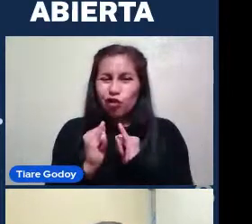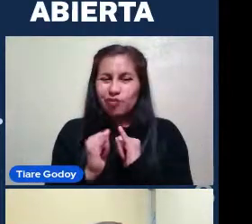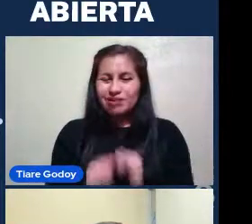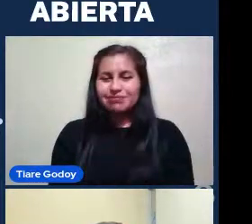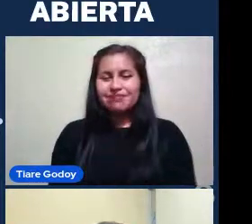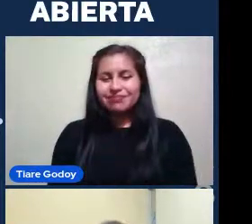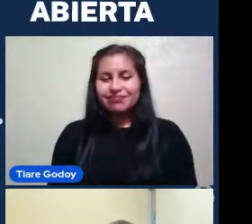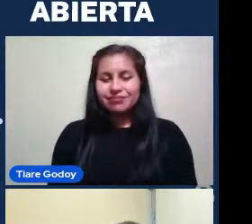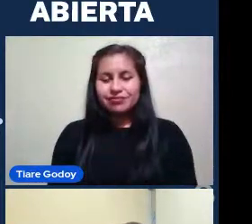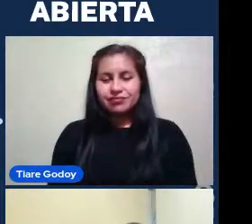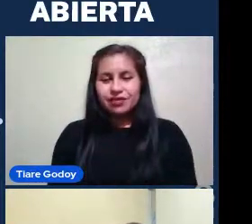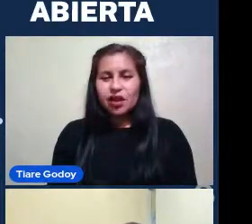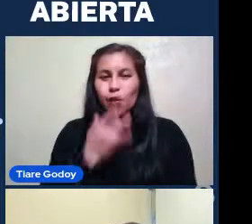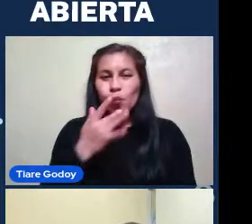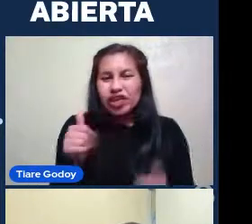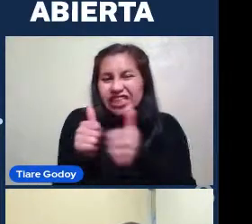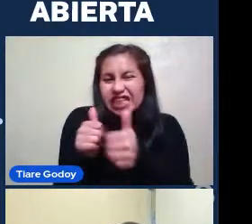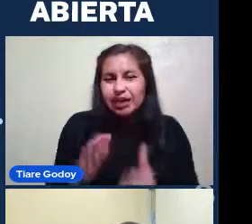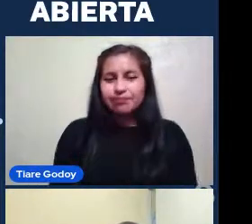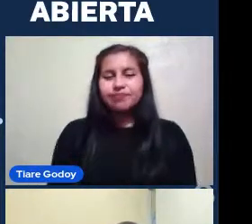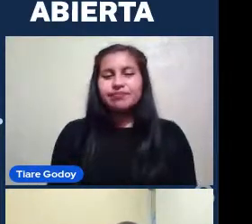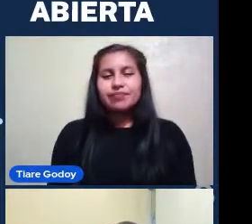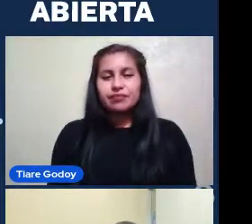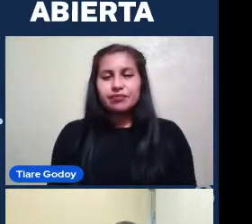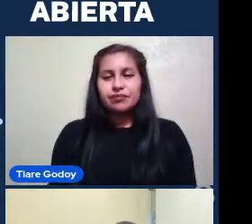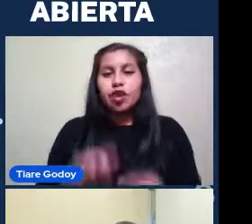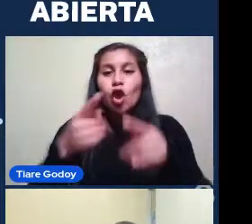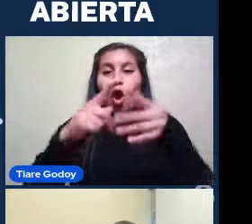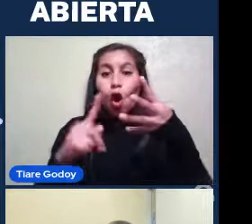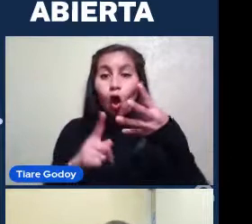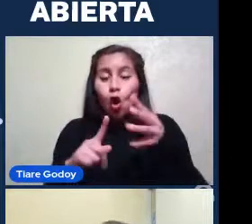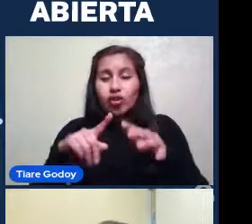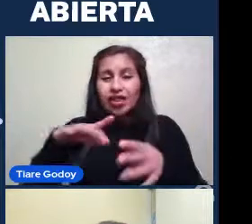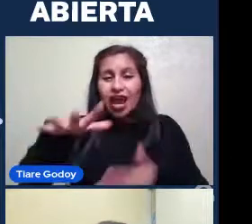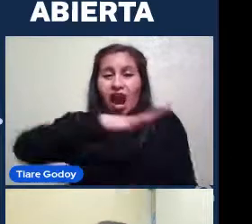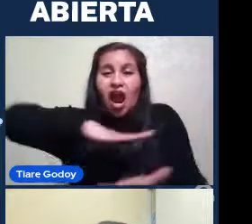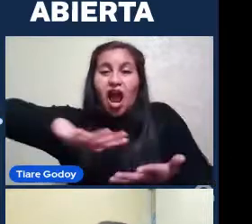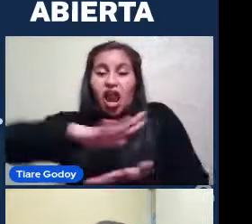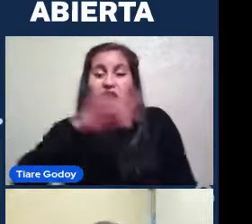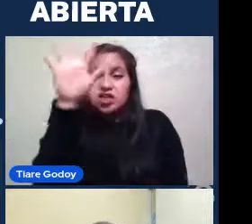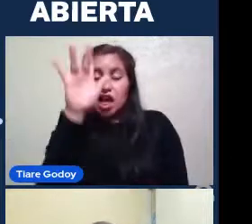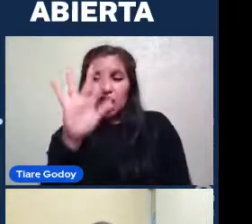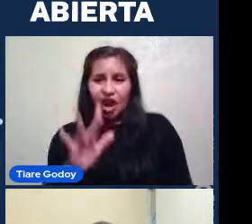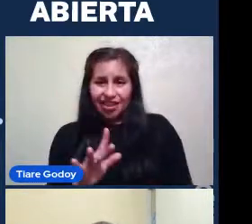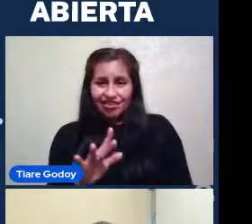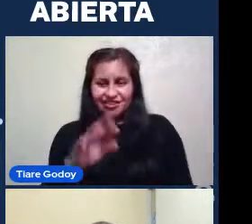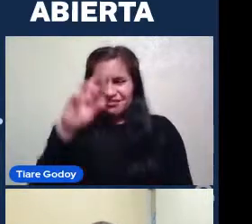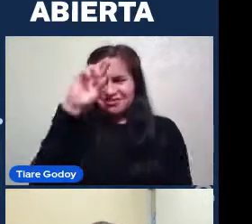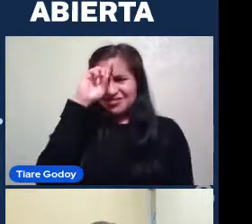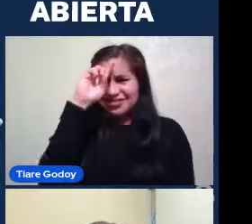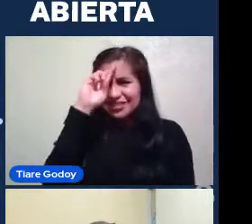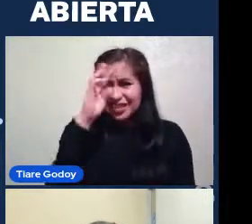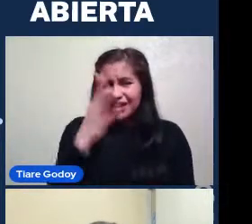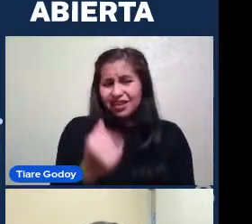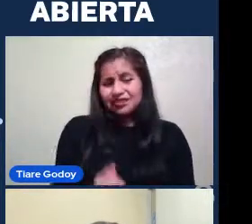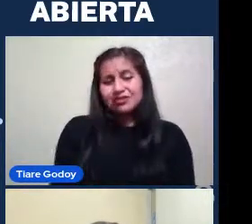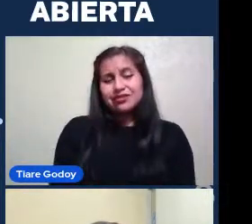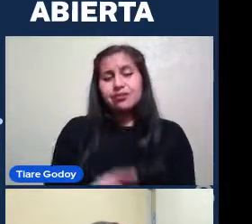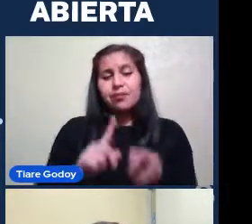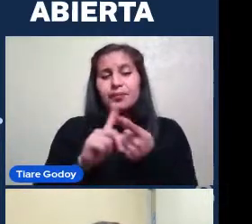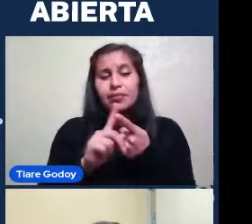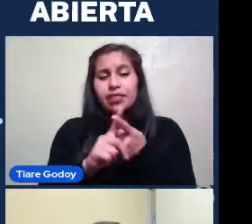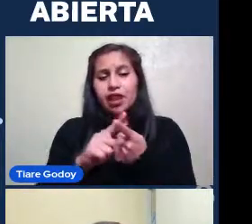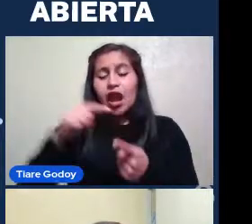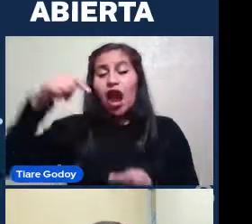Hay otros Tipos de galaxias Que tienen Características Bien extrañas Como por ejemplo La galaxia que vemos